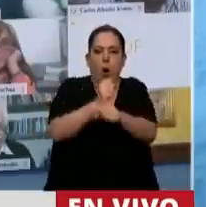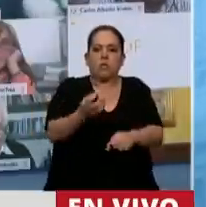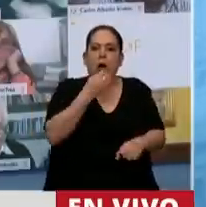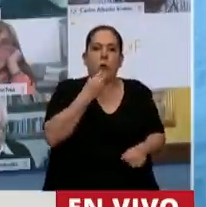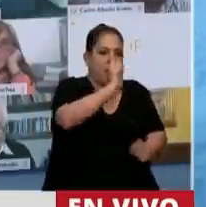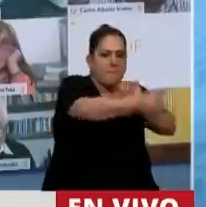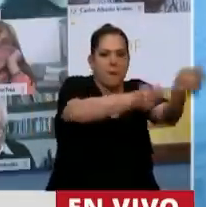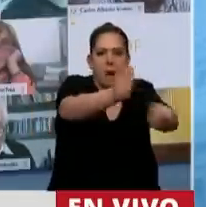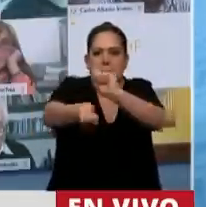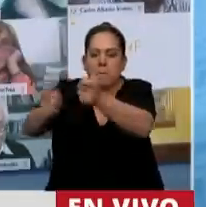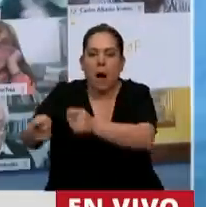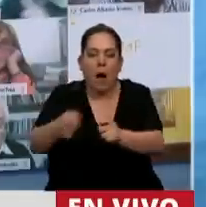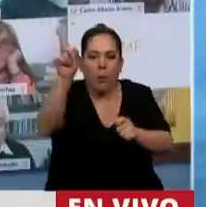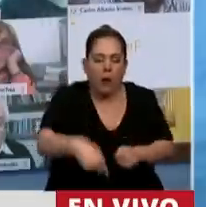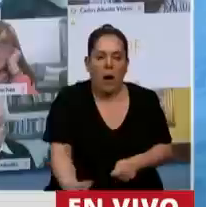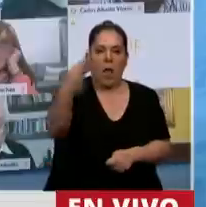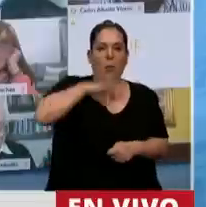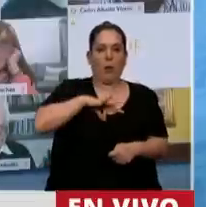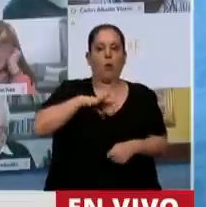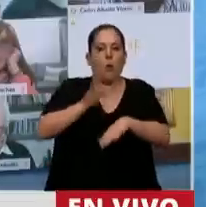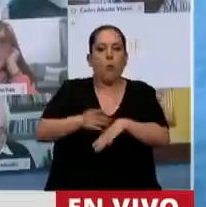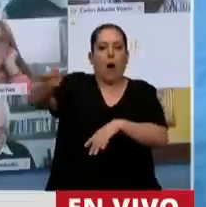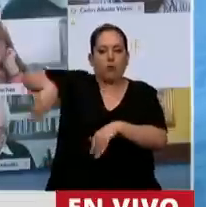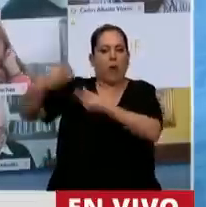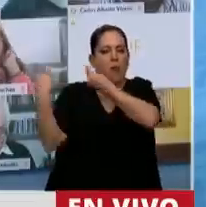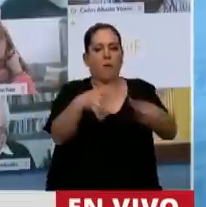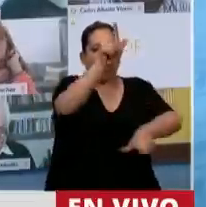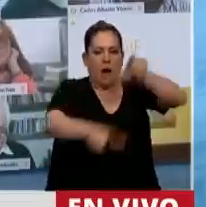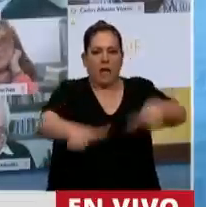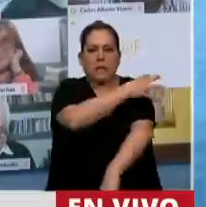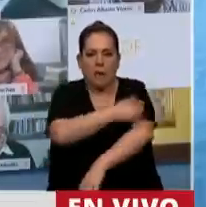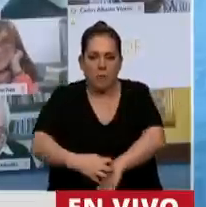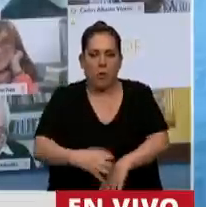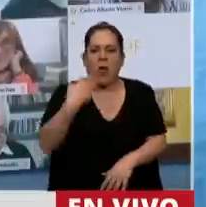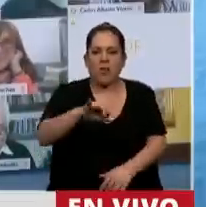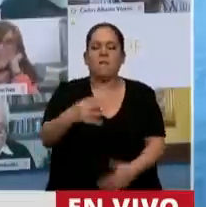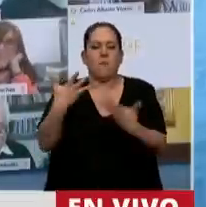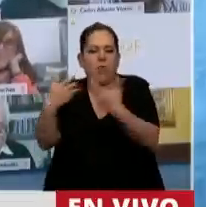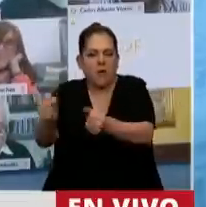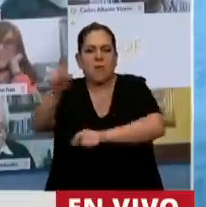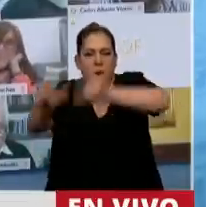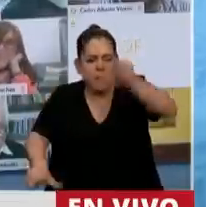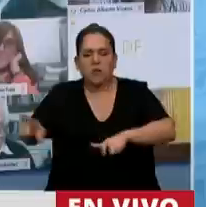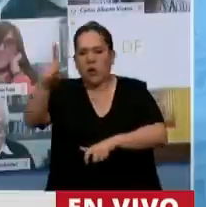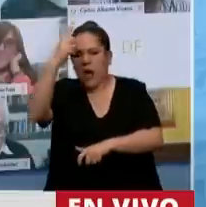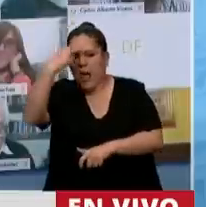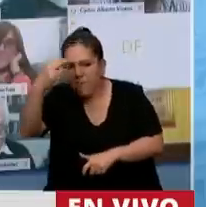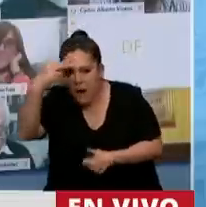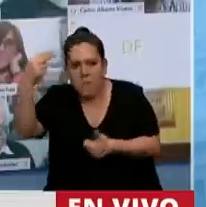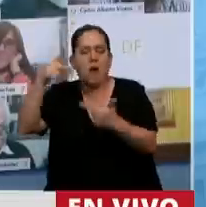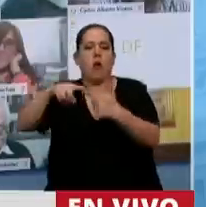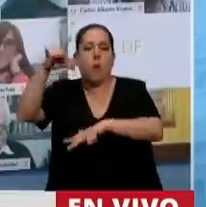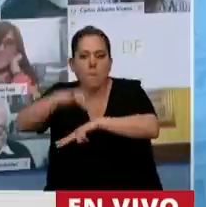todos lados. Tenemos que defender a los médicos a los enfermeros que están poniendo el cuerpo y que están desesperados